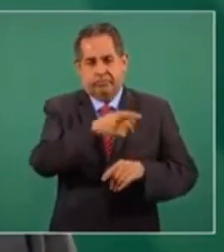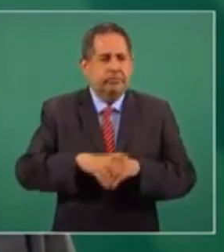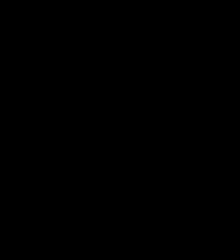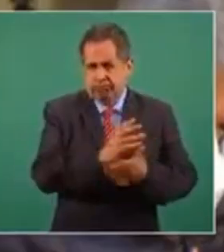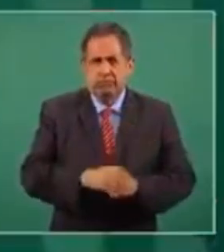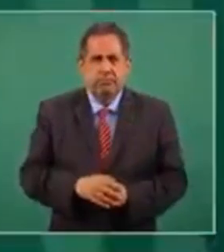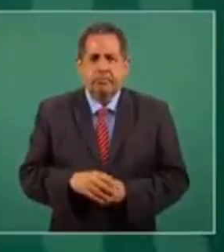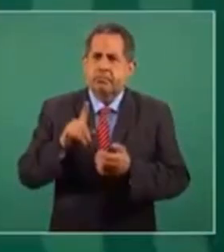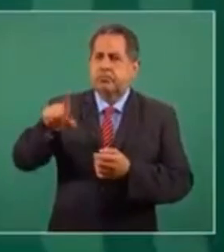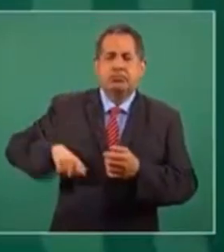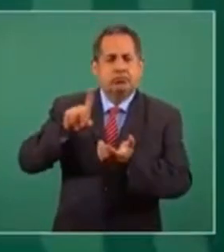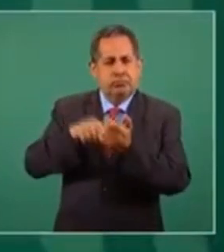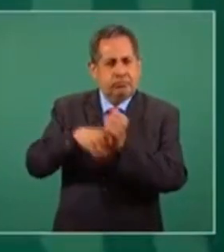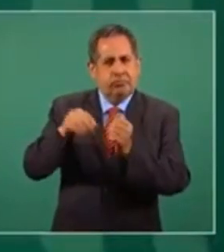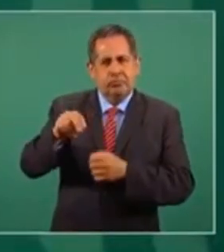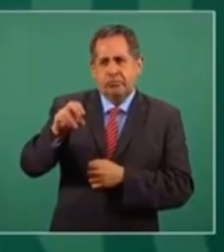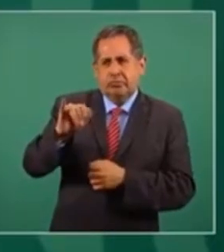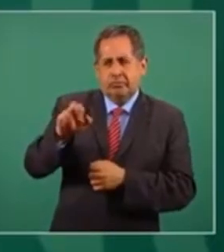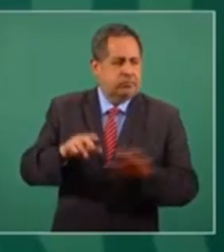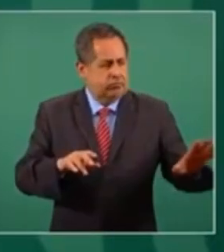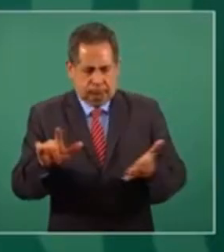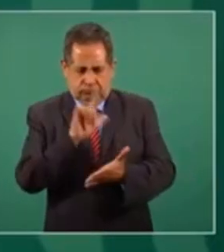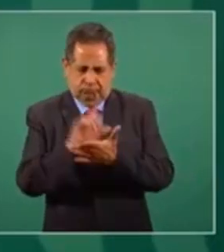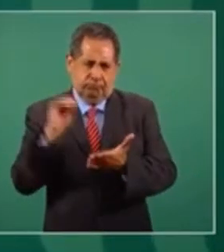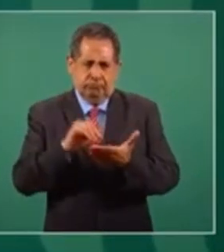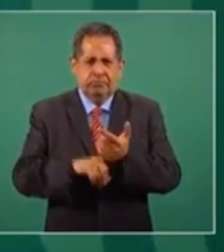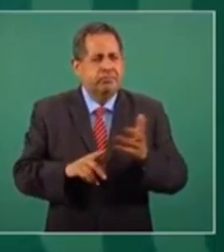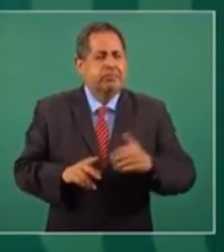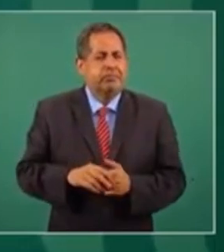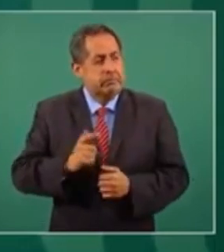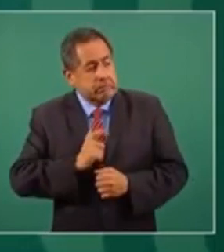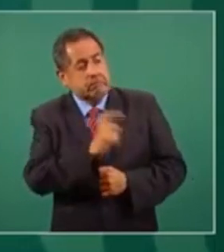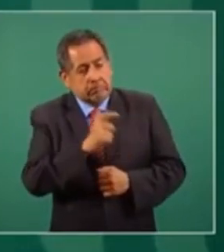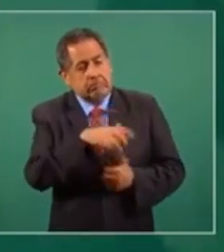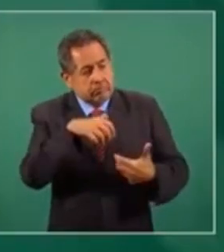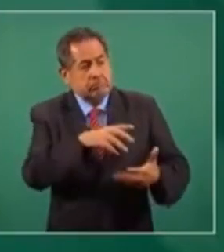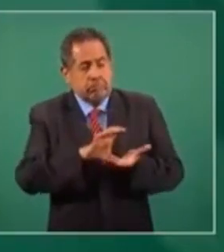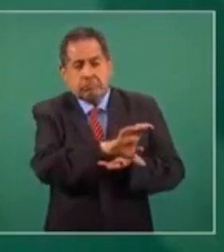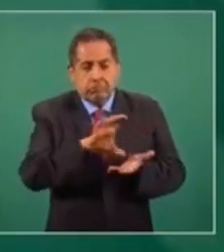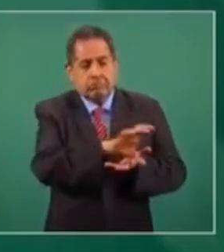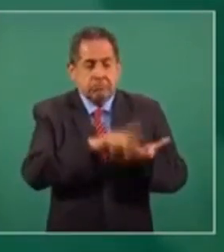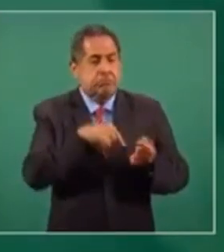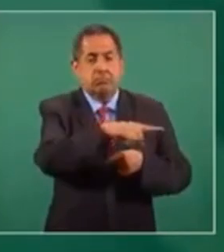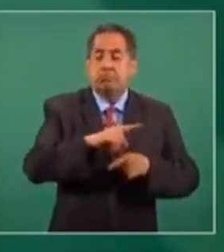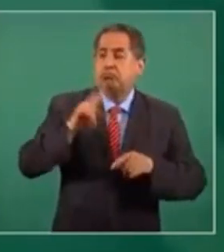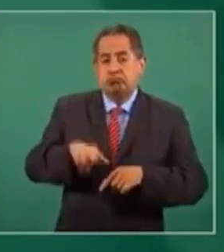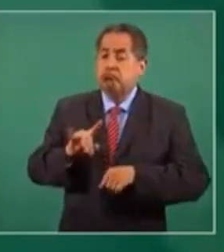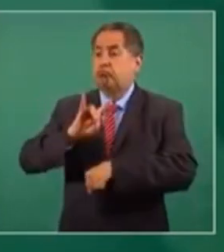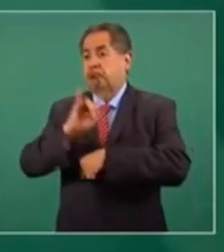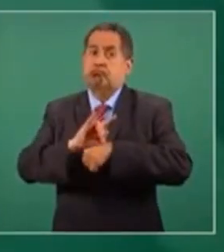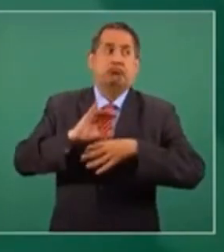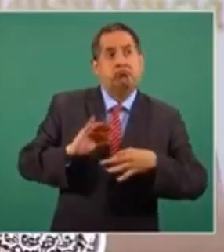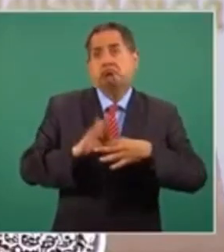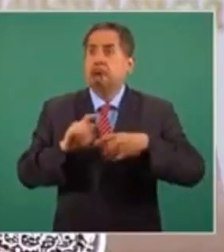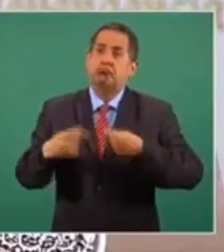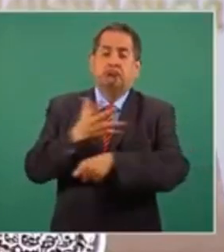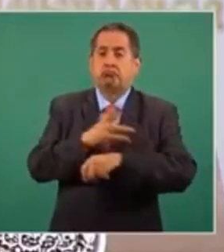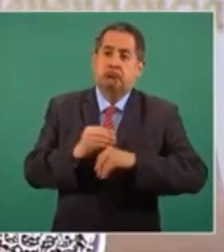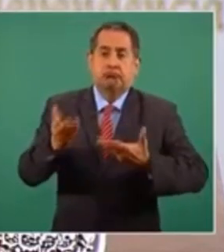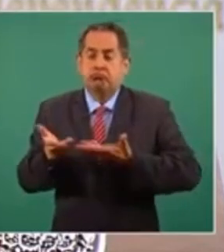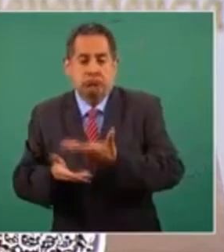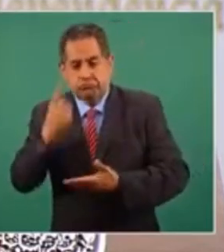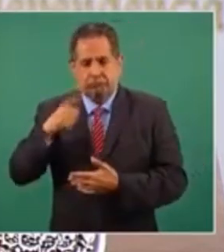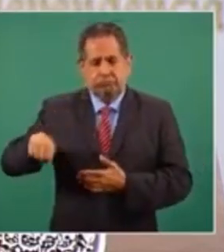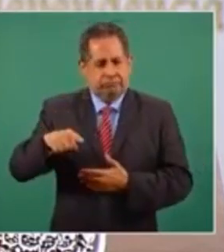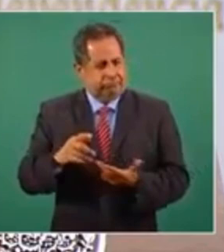paleros, vamos a dejar establecido por ley, pero no tenemos por estar pagando por un organismo que simula, que sirve